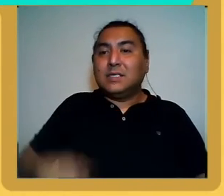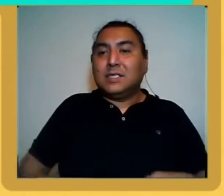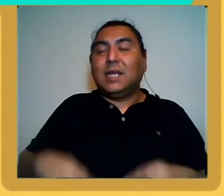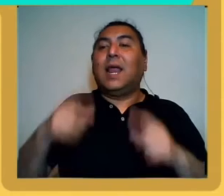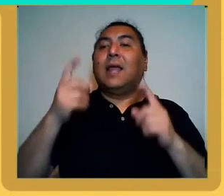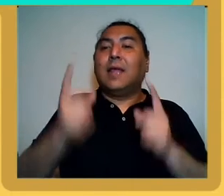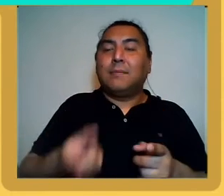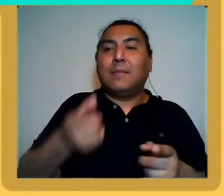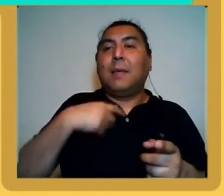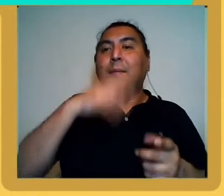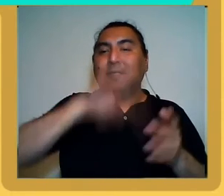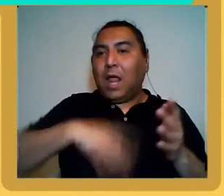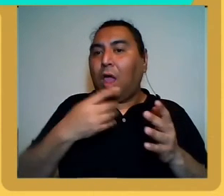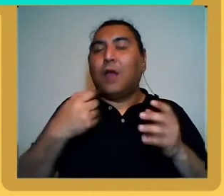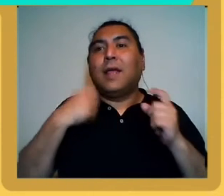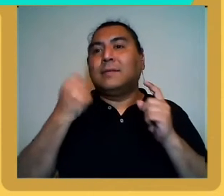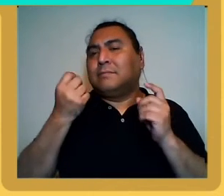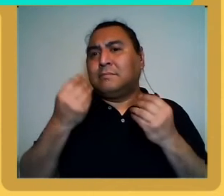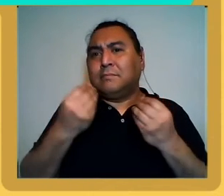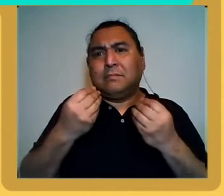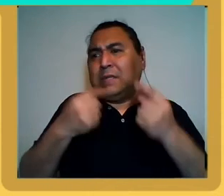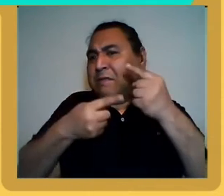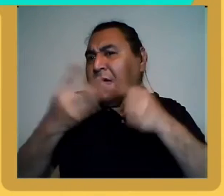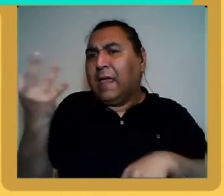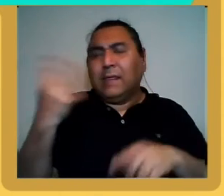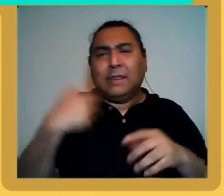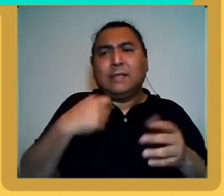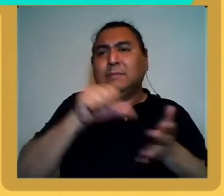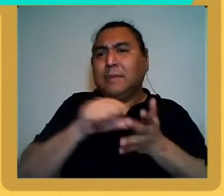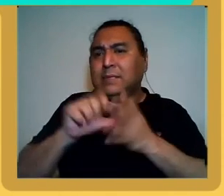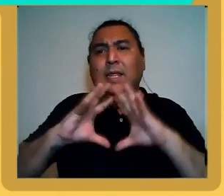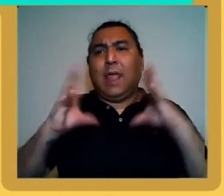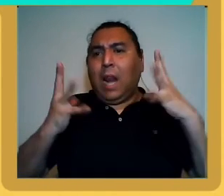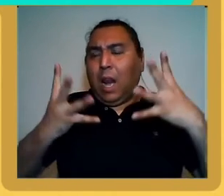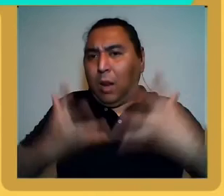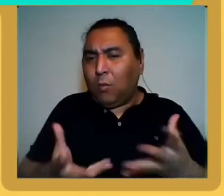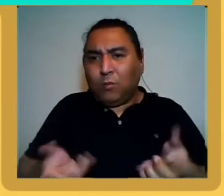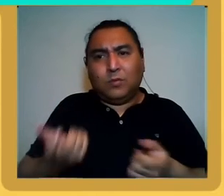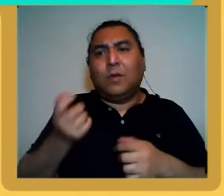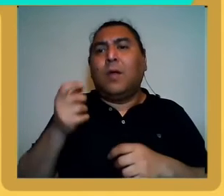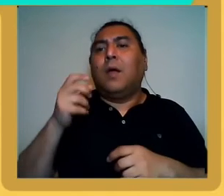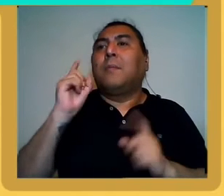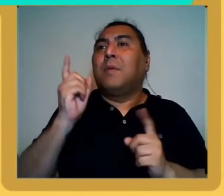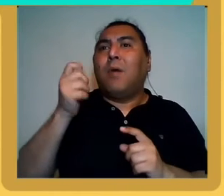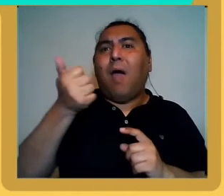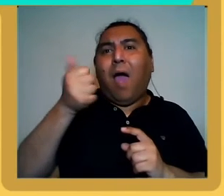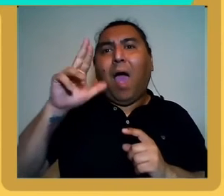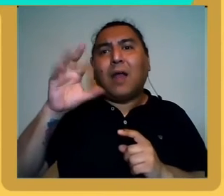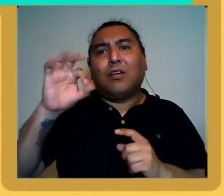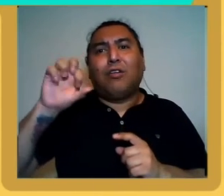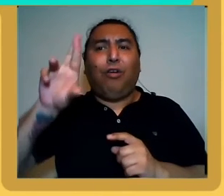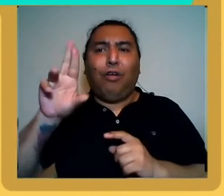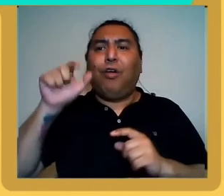Barcelona, para las distintas áreas del mundo, o sea, Hoy Arcor, como bien dice, es la marca de consumo